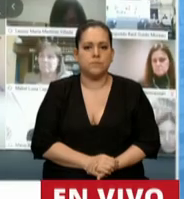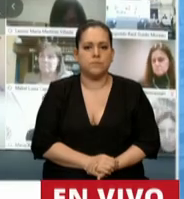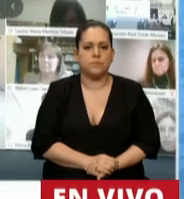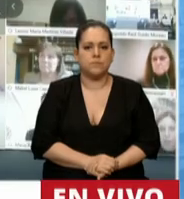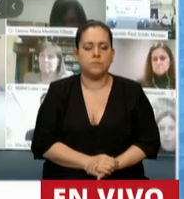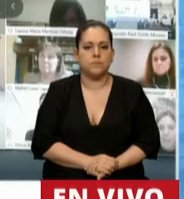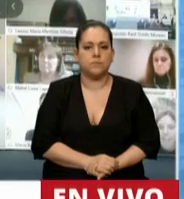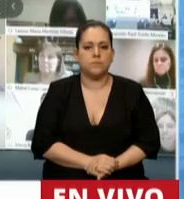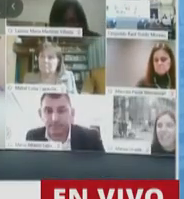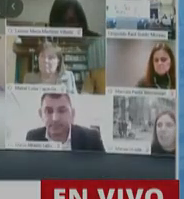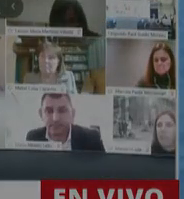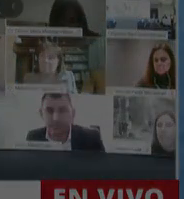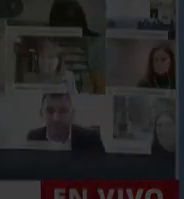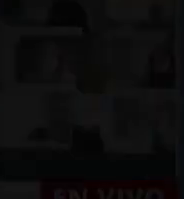Muchas gracias, diputada.